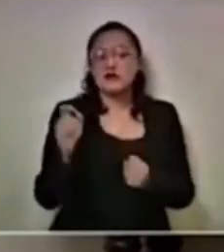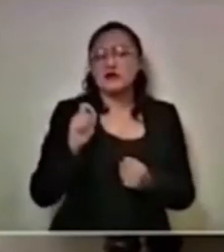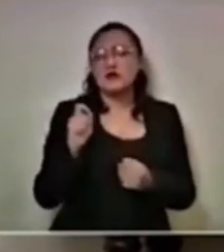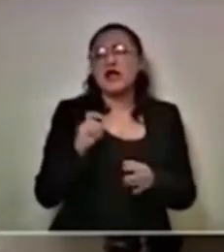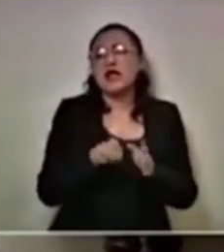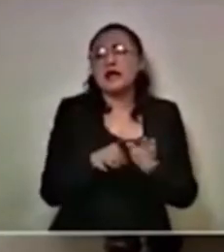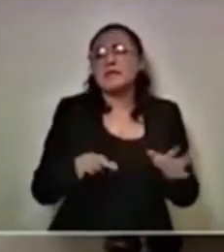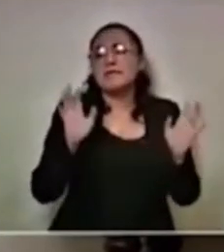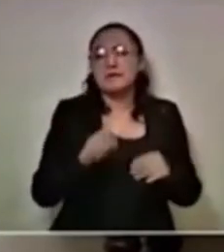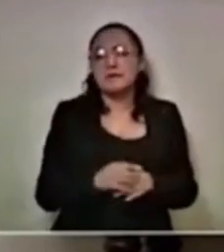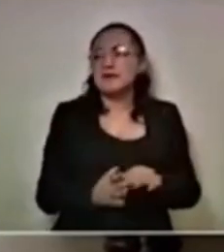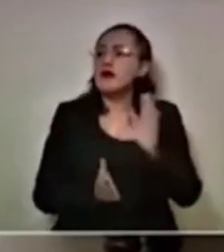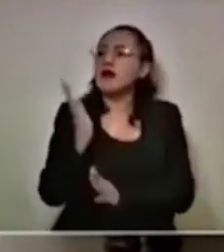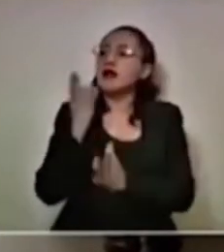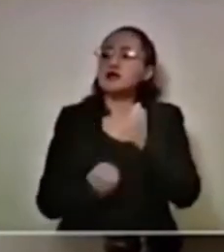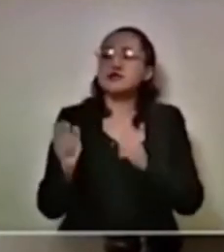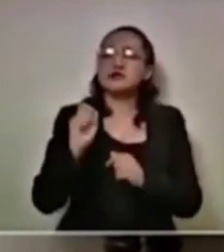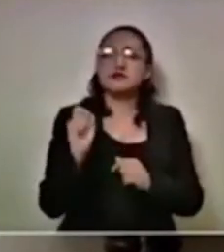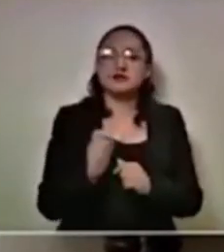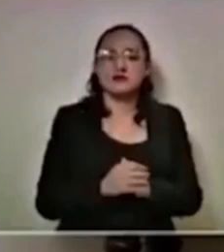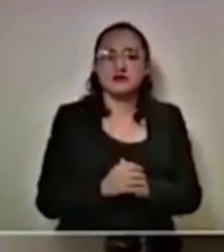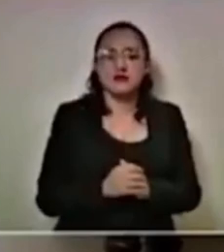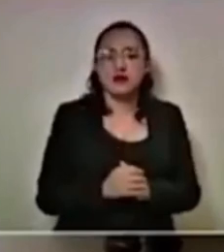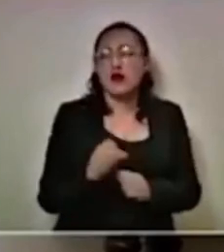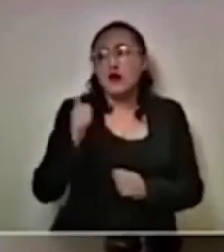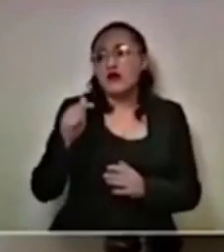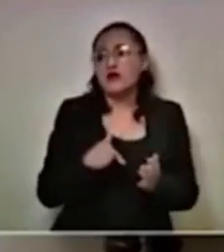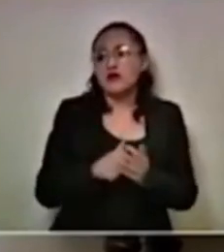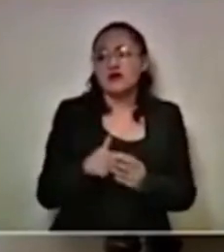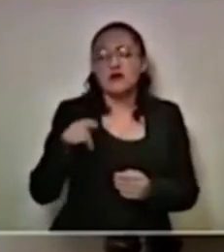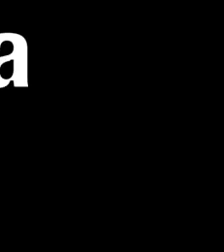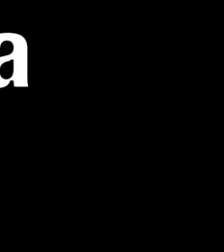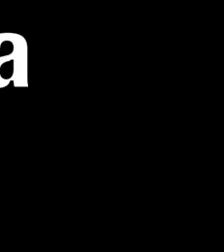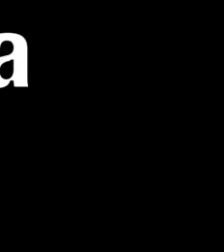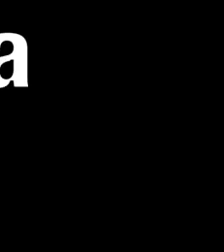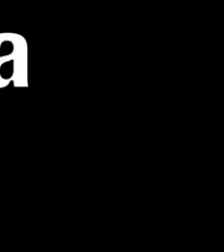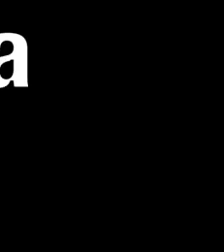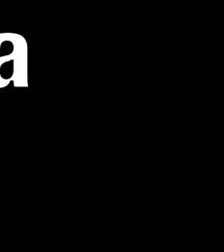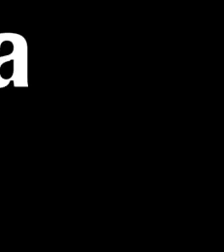pues, por ejemplo. ¿Sí? En algún lugar, en Puebla mismo. ¿Sí?